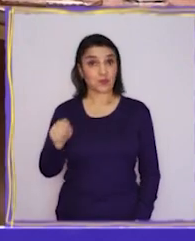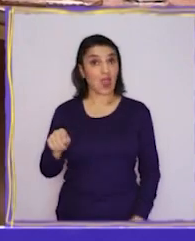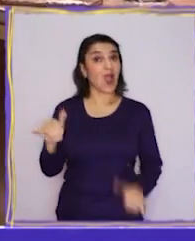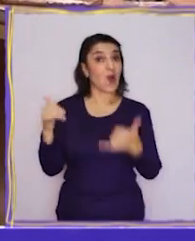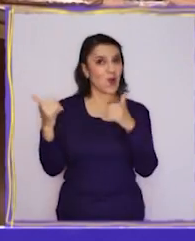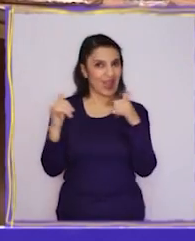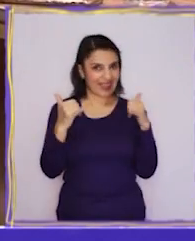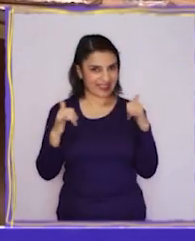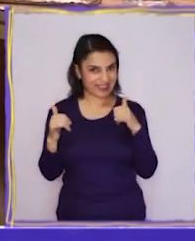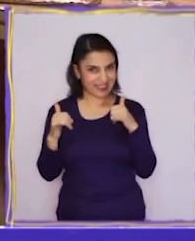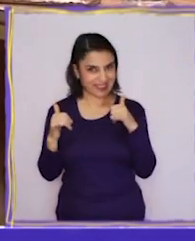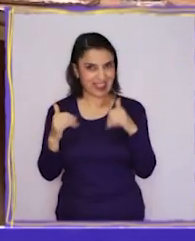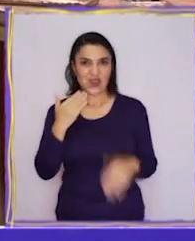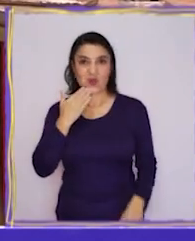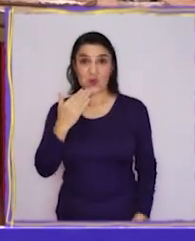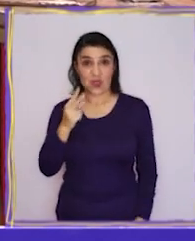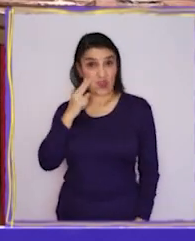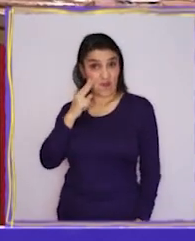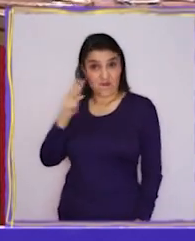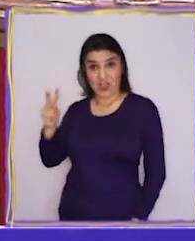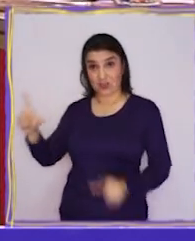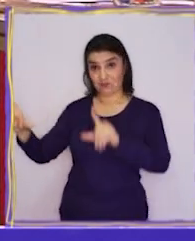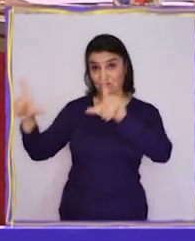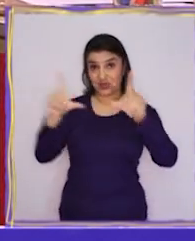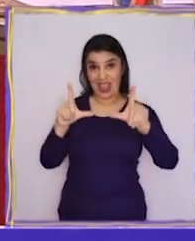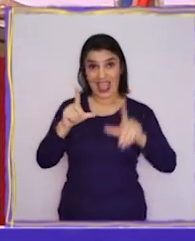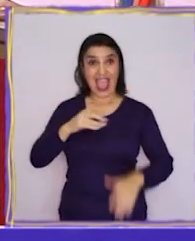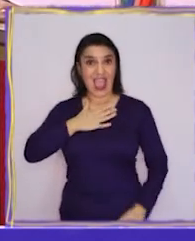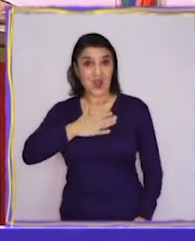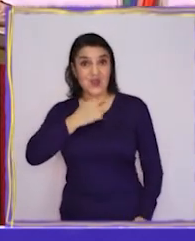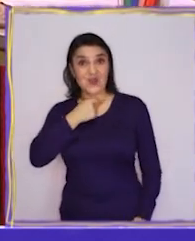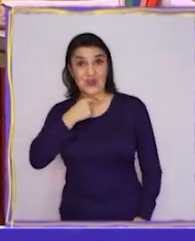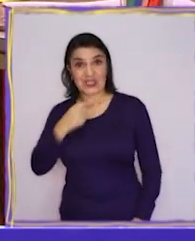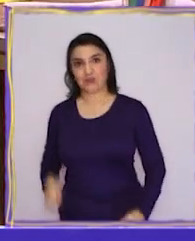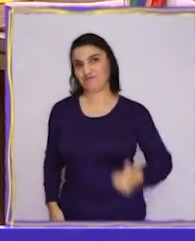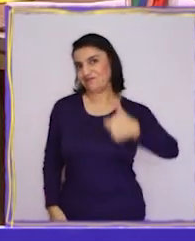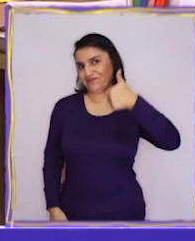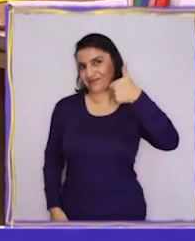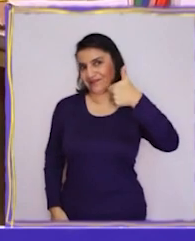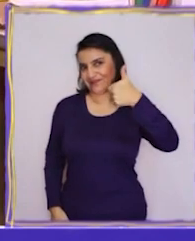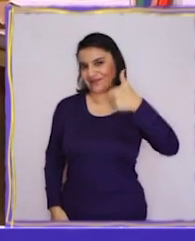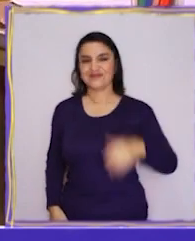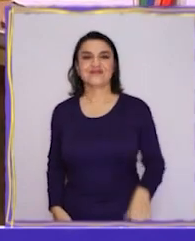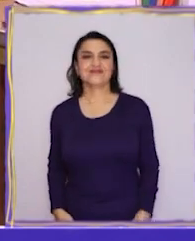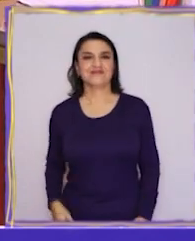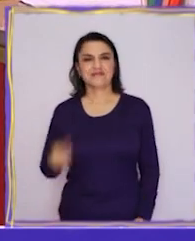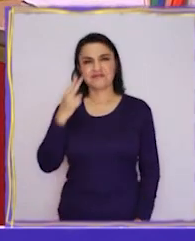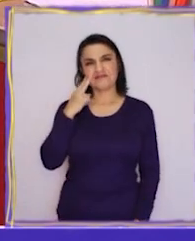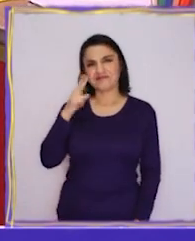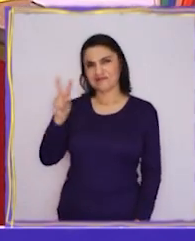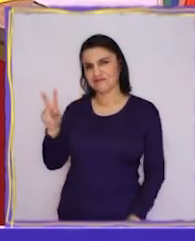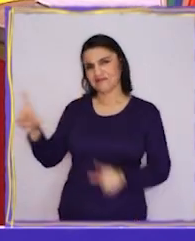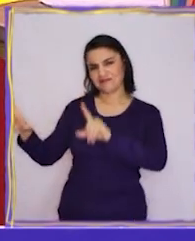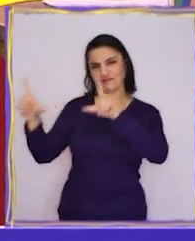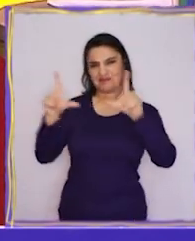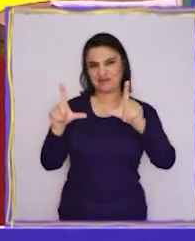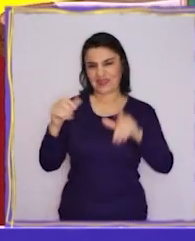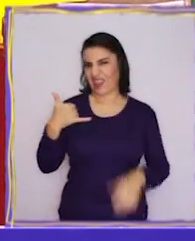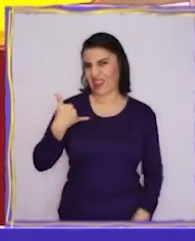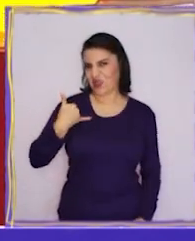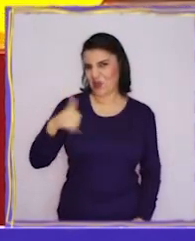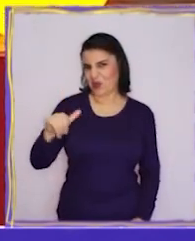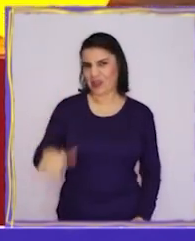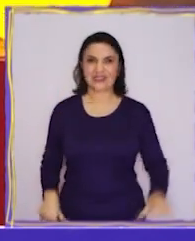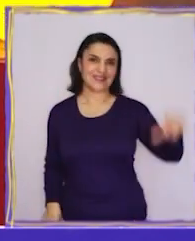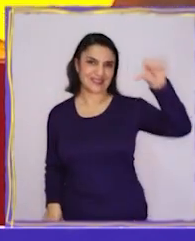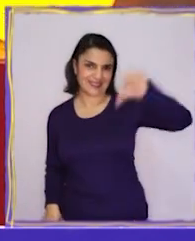un juego. Y cuando aparezca algo que les gusta, ustedes hacen dedos hacia arriba. Y cuando aparezca algo que